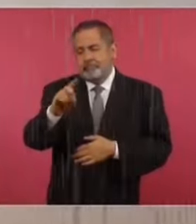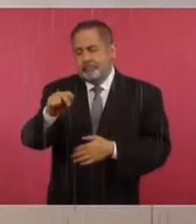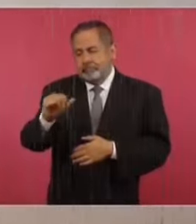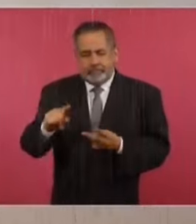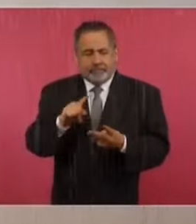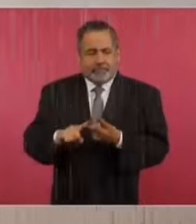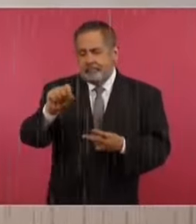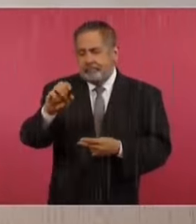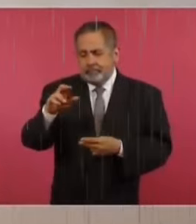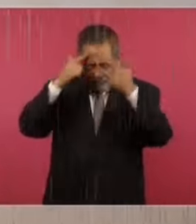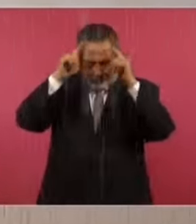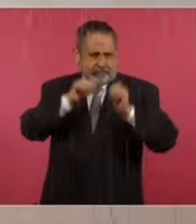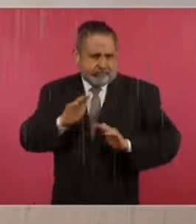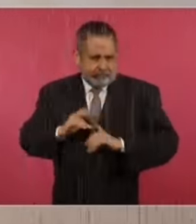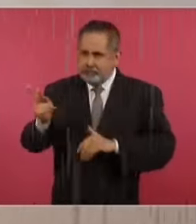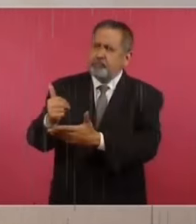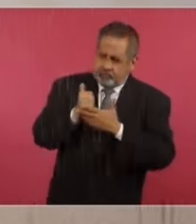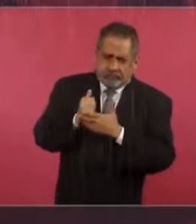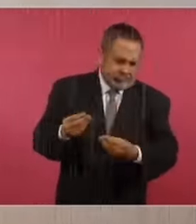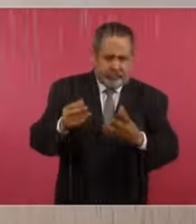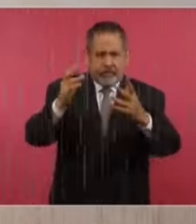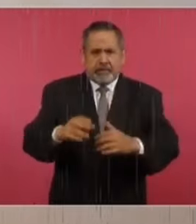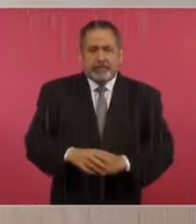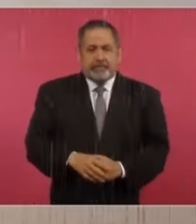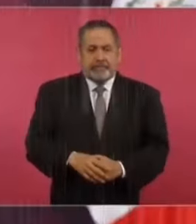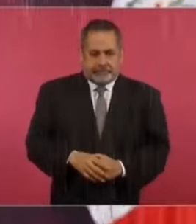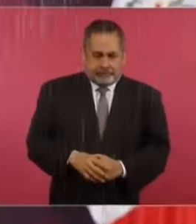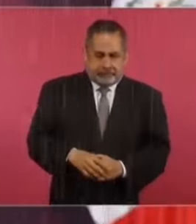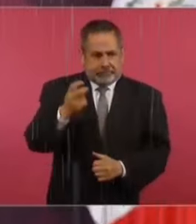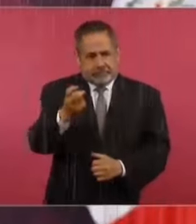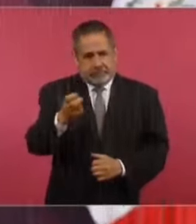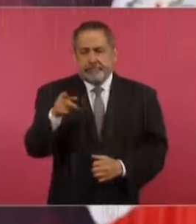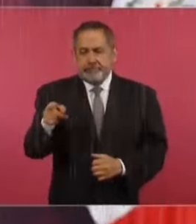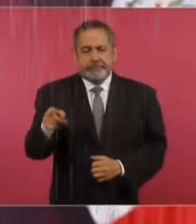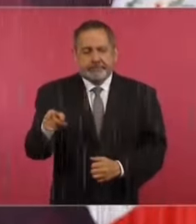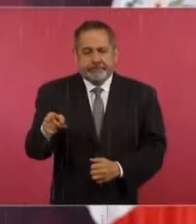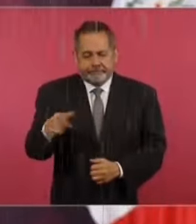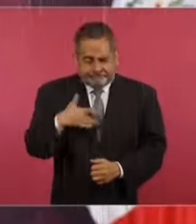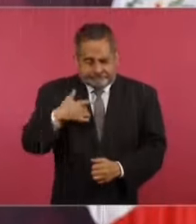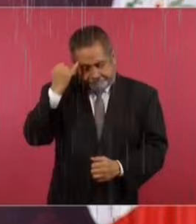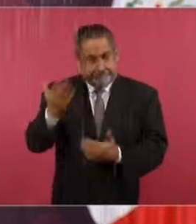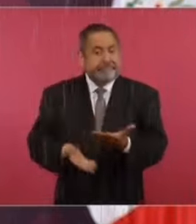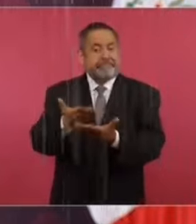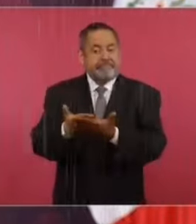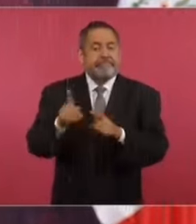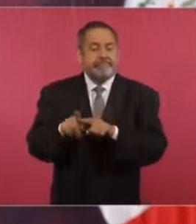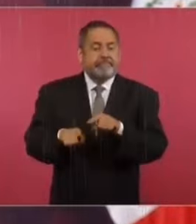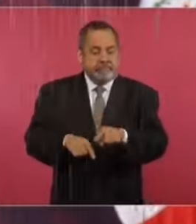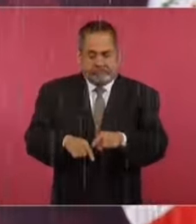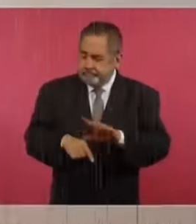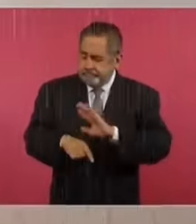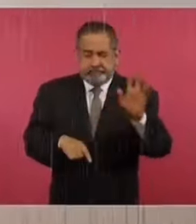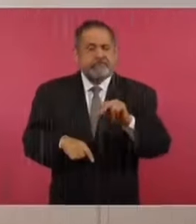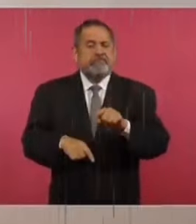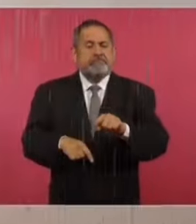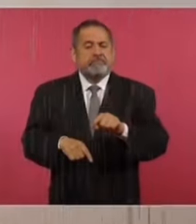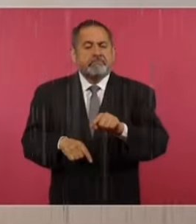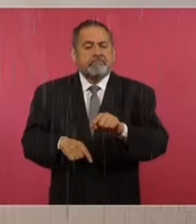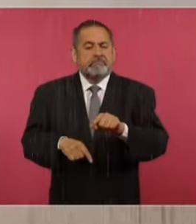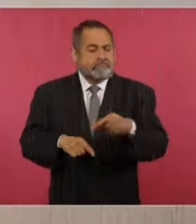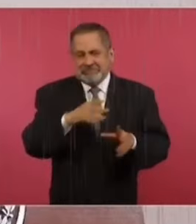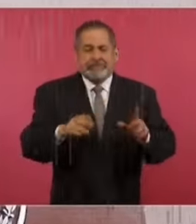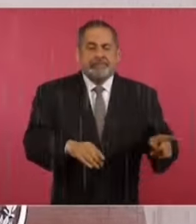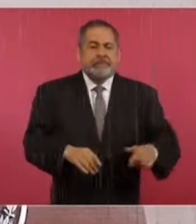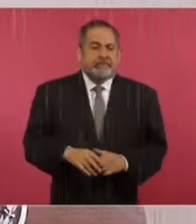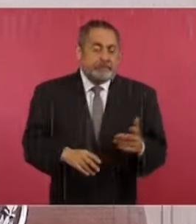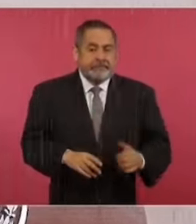nos ayudaran y por eso creamos la Guardia Nacional. Y por eso, además, estoy proponiendo en contra de mis